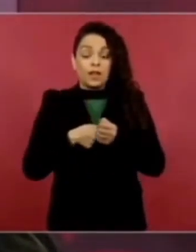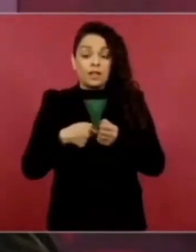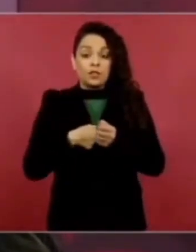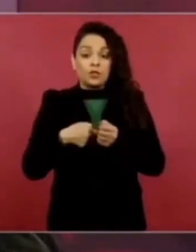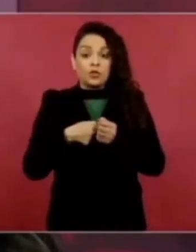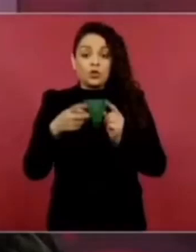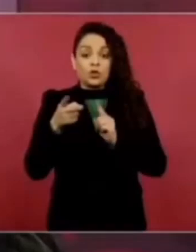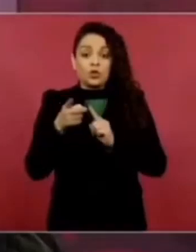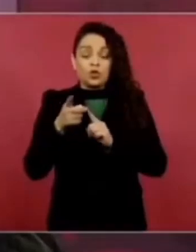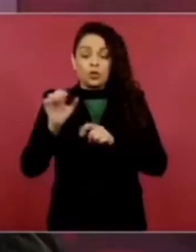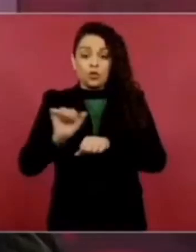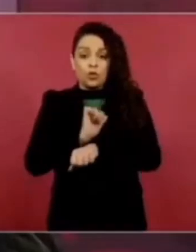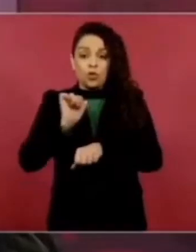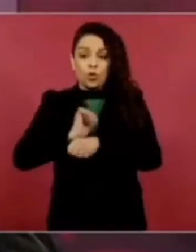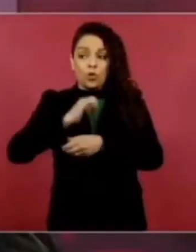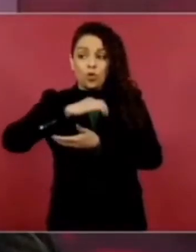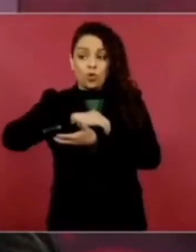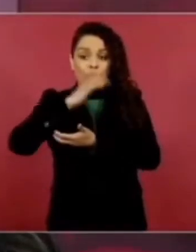quitar.